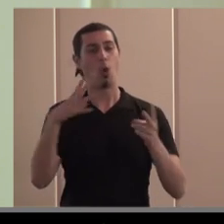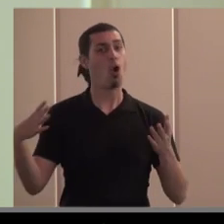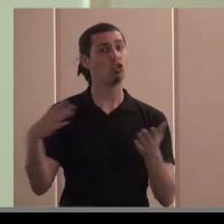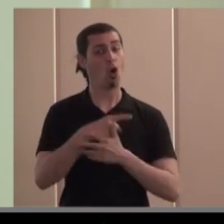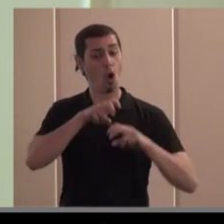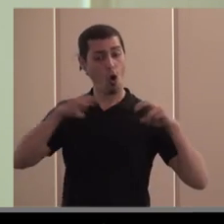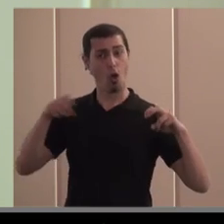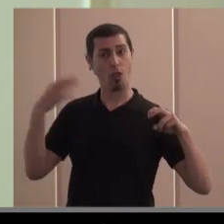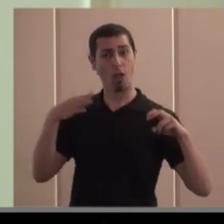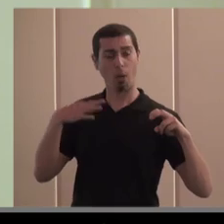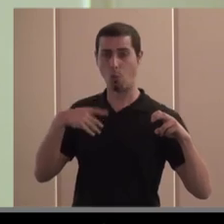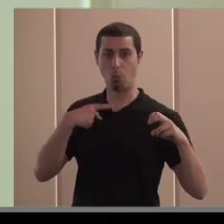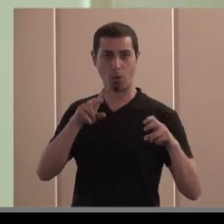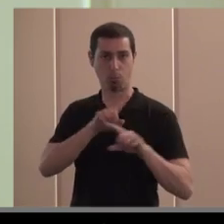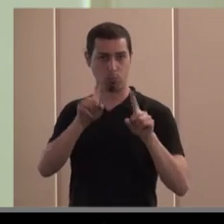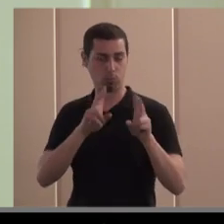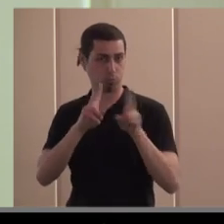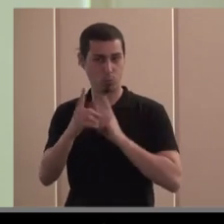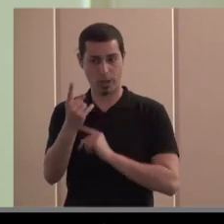pregunta pues puede que solo conteste uno